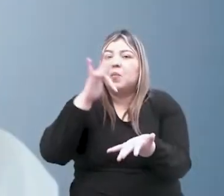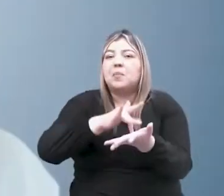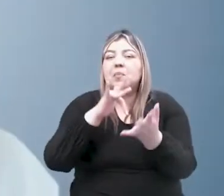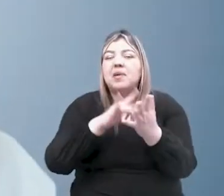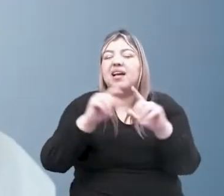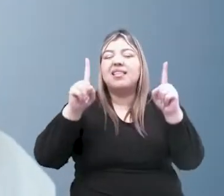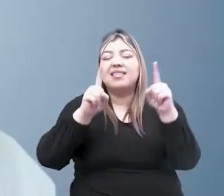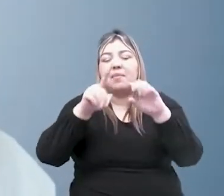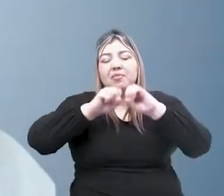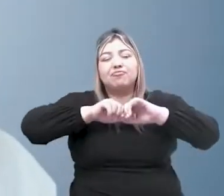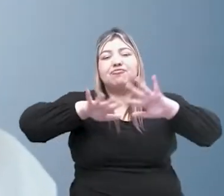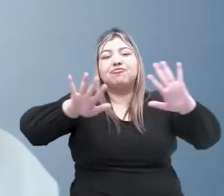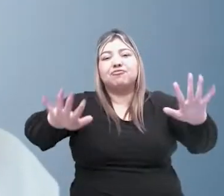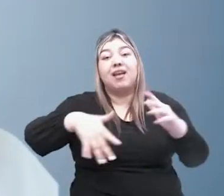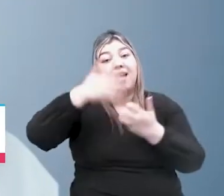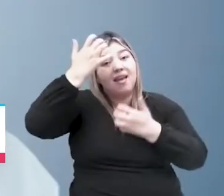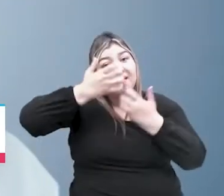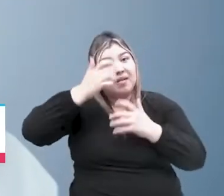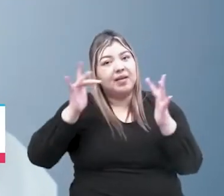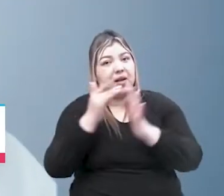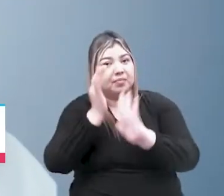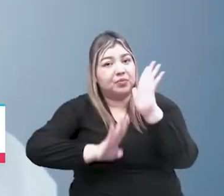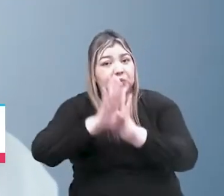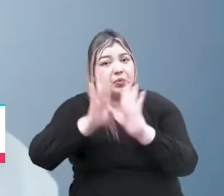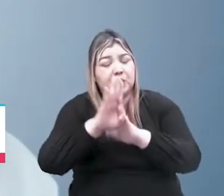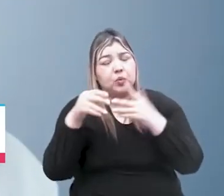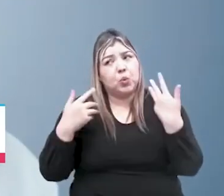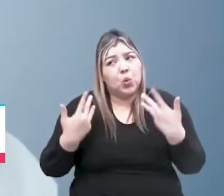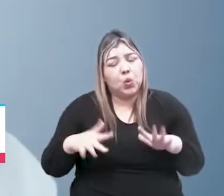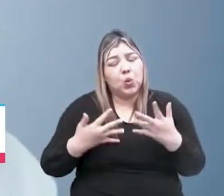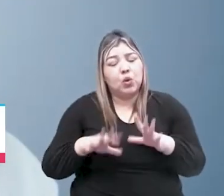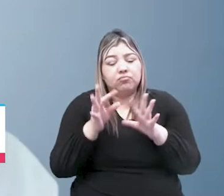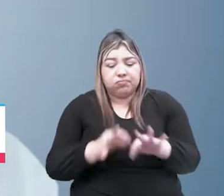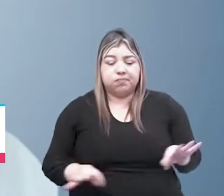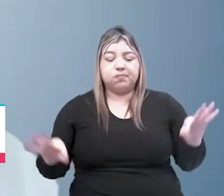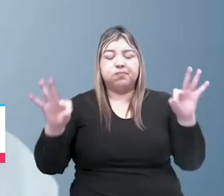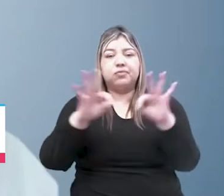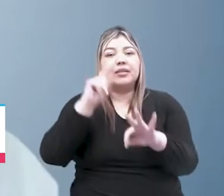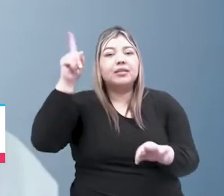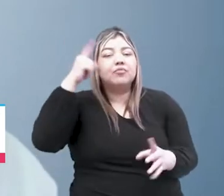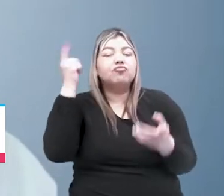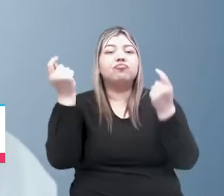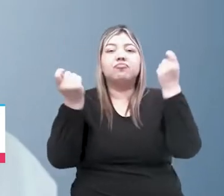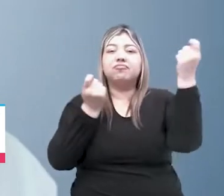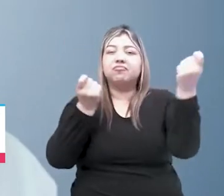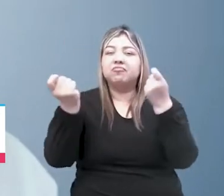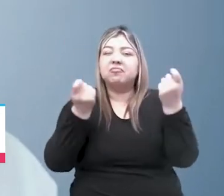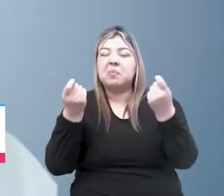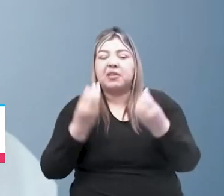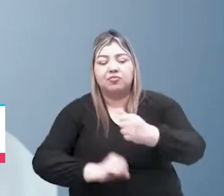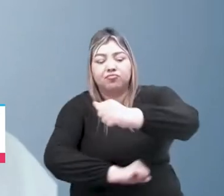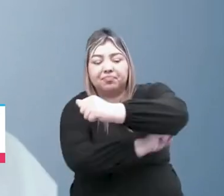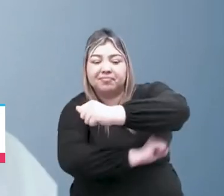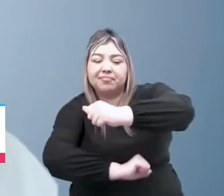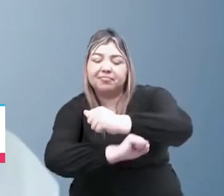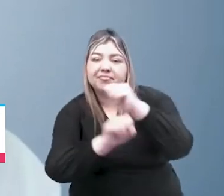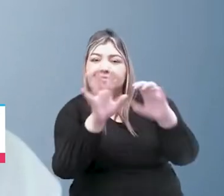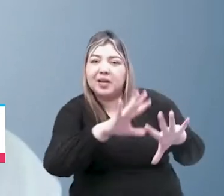Evaluar para Avanzar, una importantísima estrategia para el fortalecimiento de aprendizajes en Colombia.